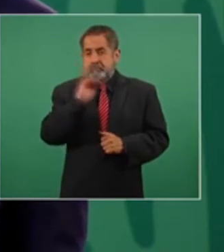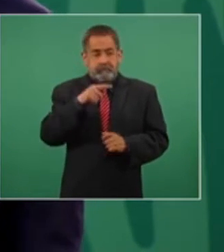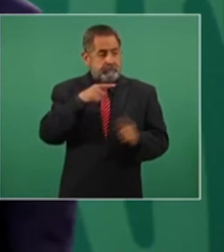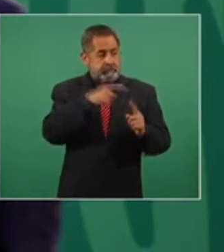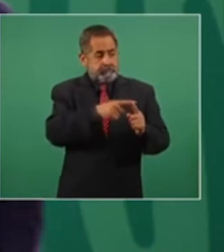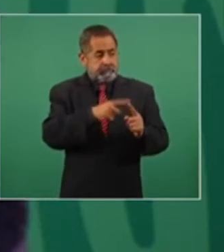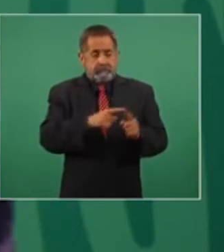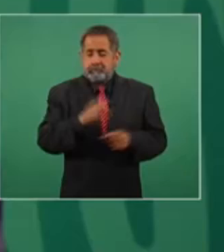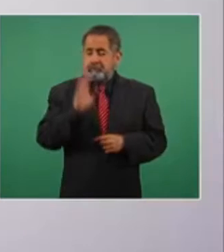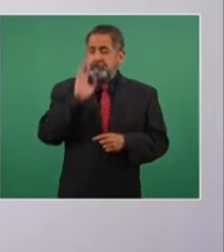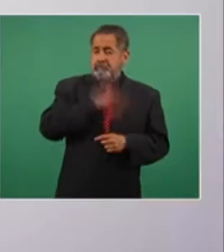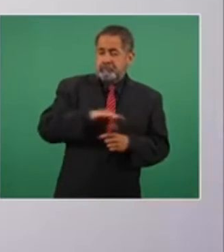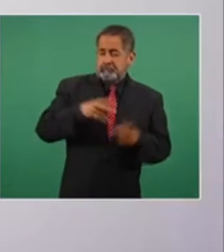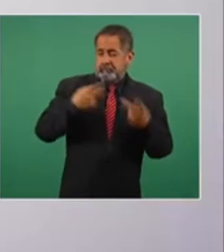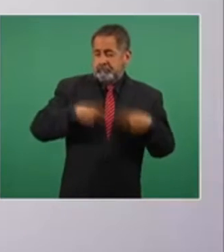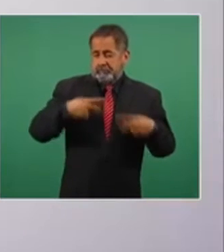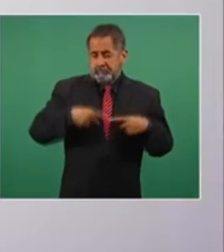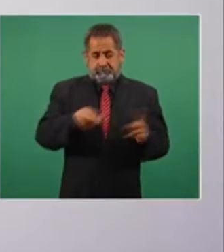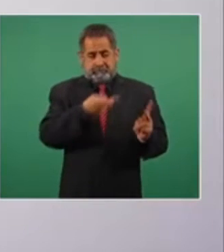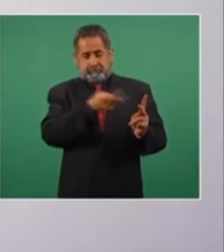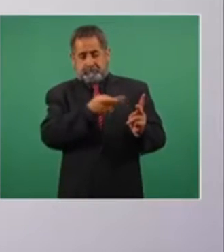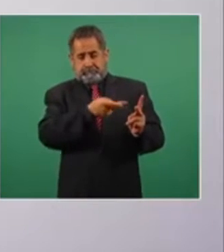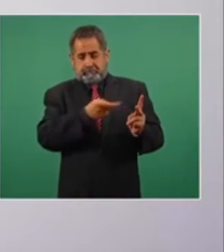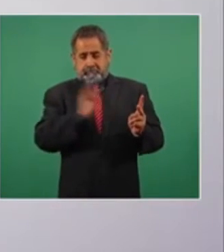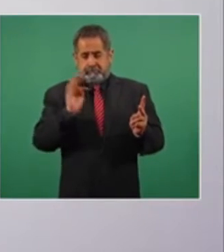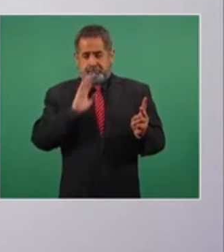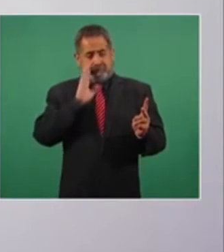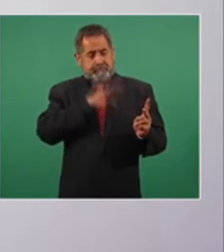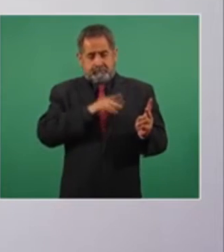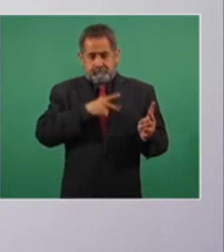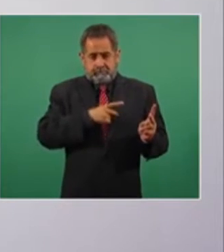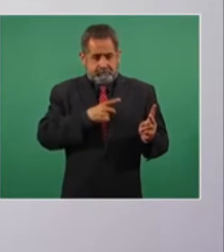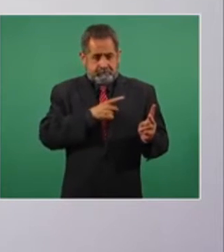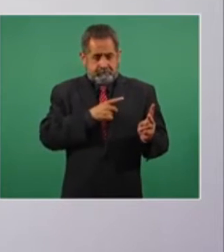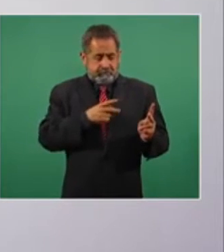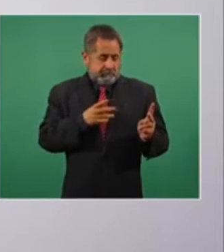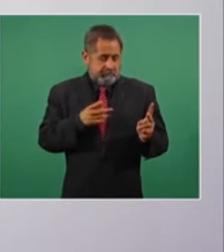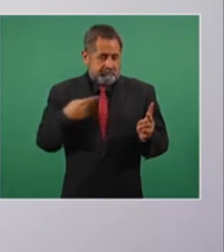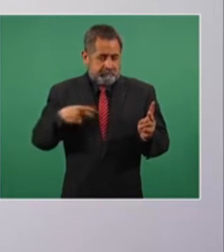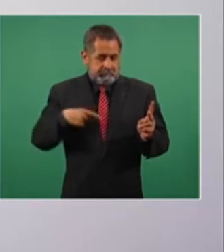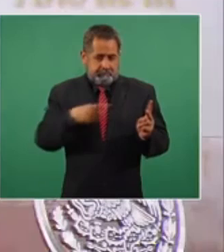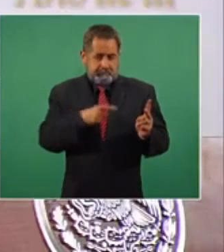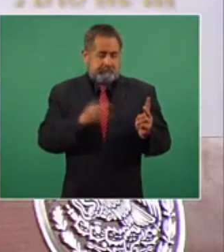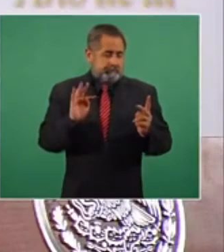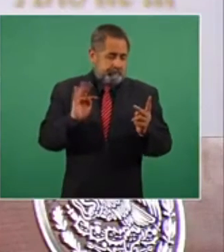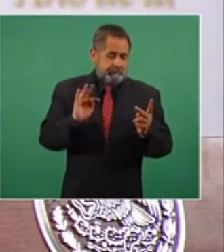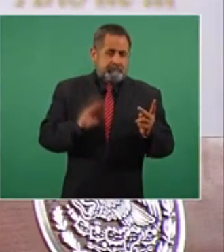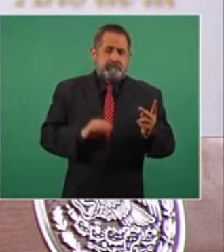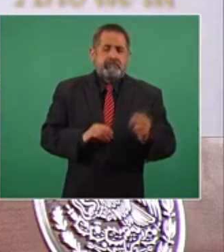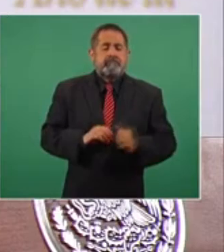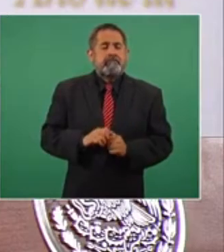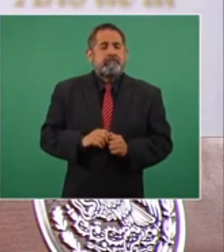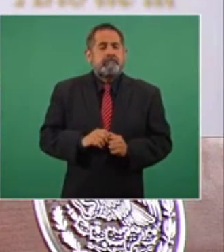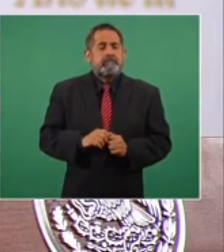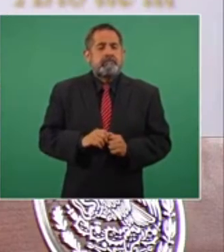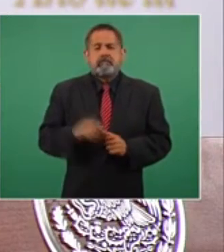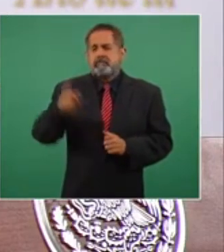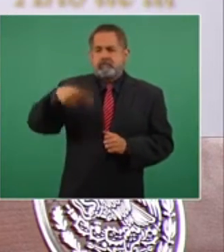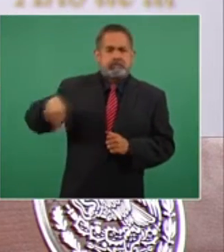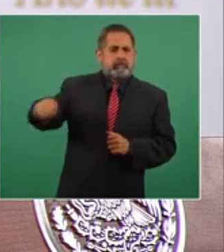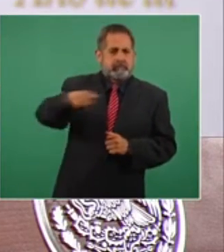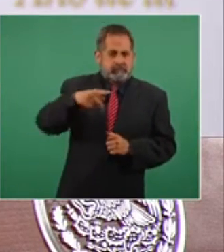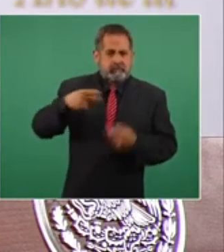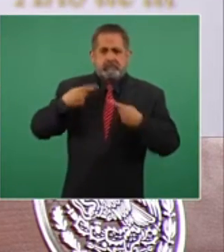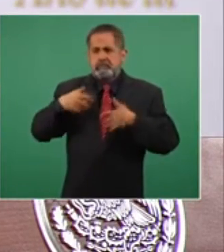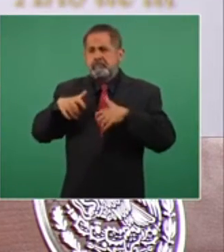ciudadanos, ¿quién no puede el